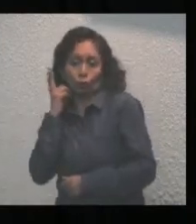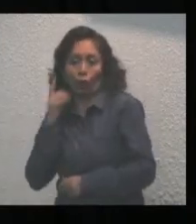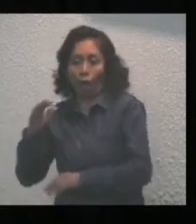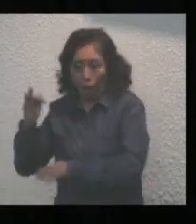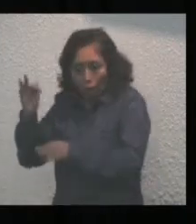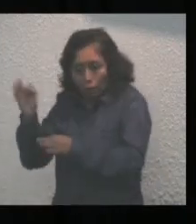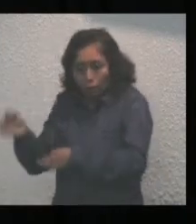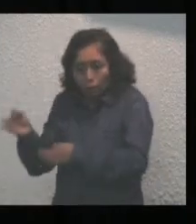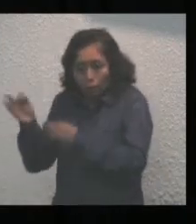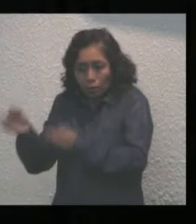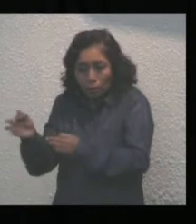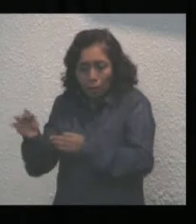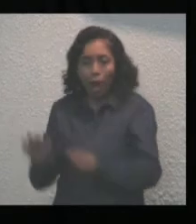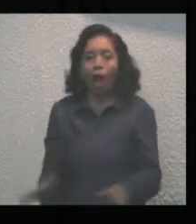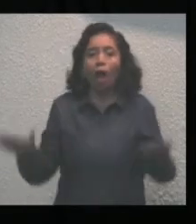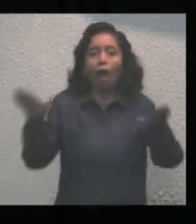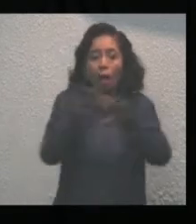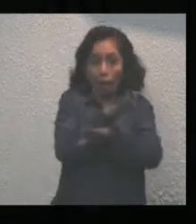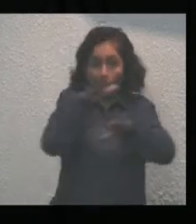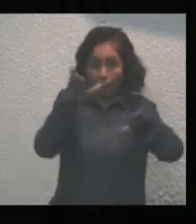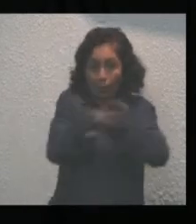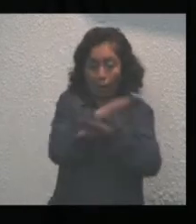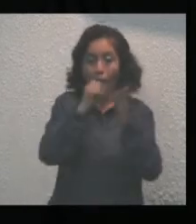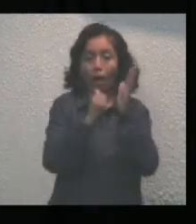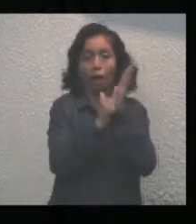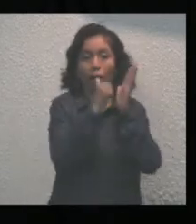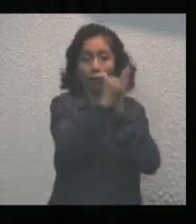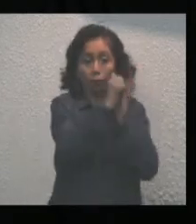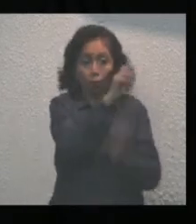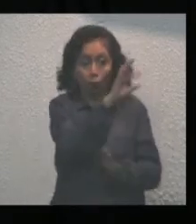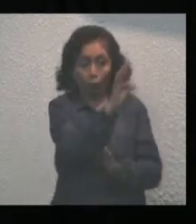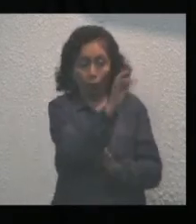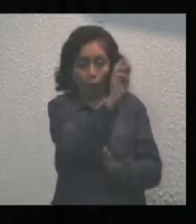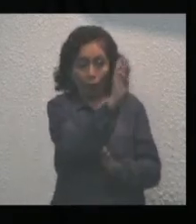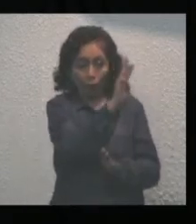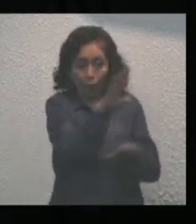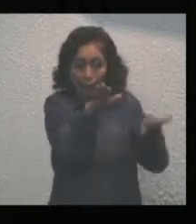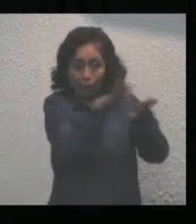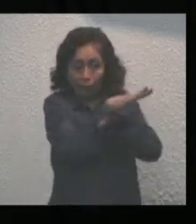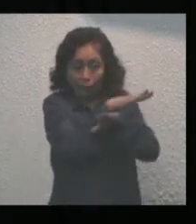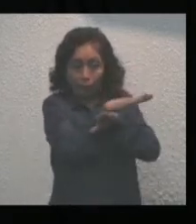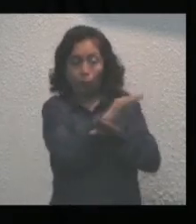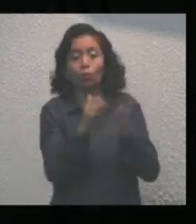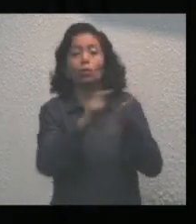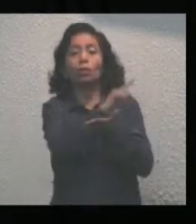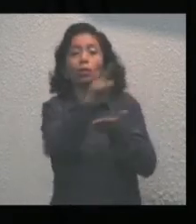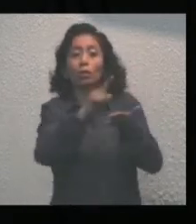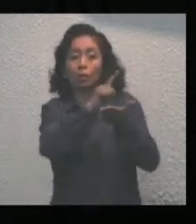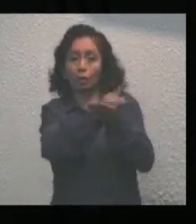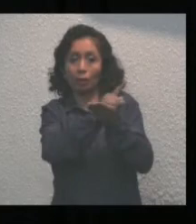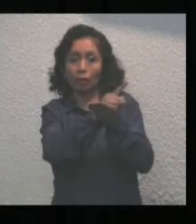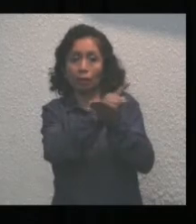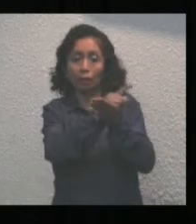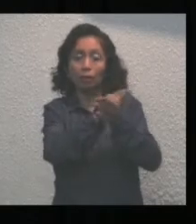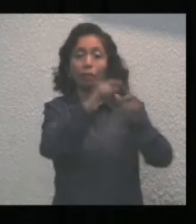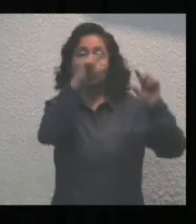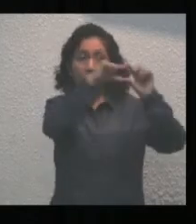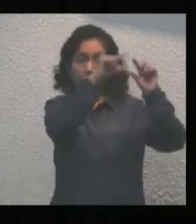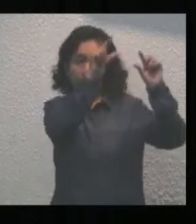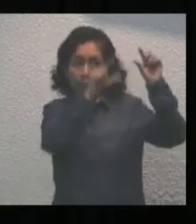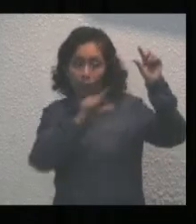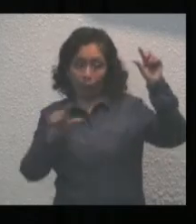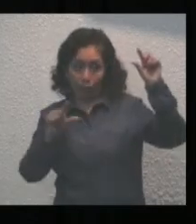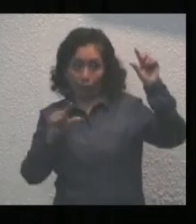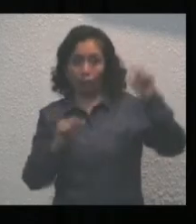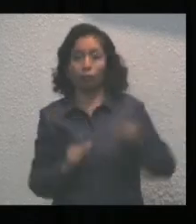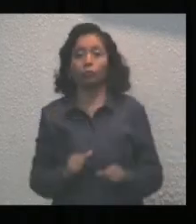declara reformados el artículo 43 de la Constitución General de la República